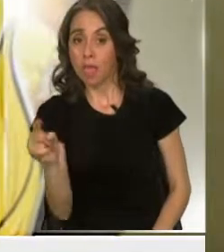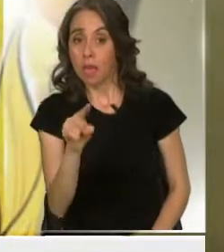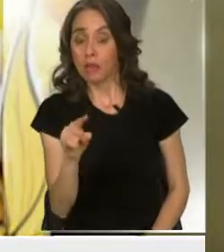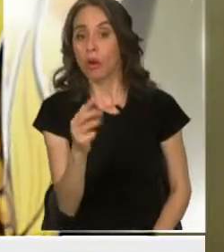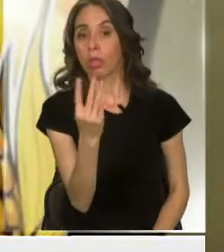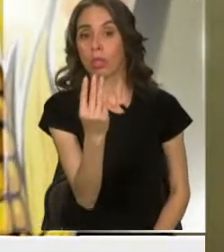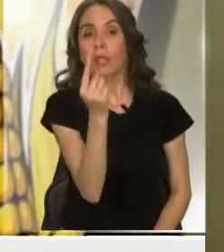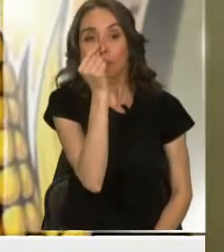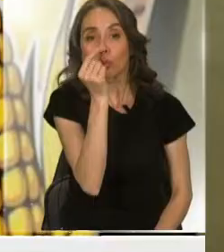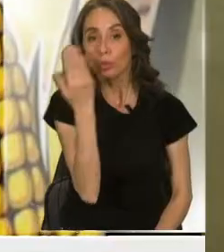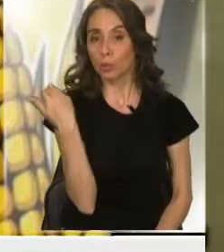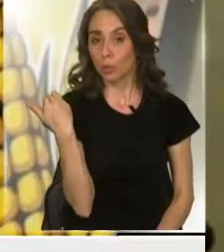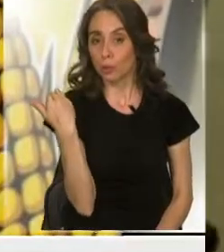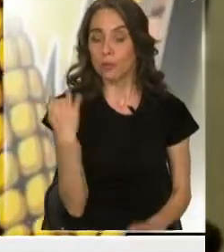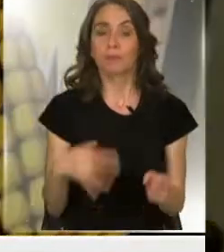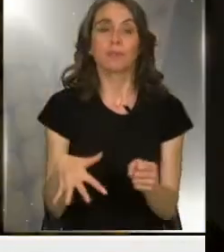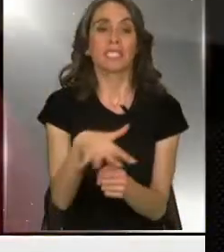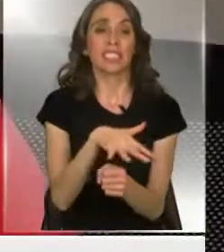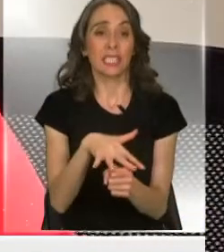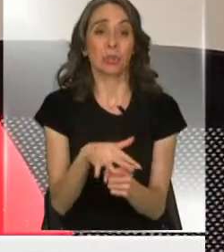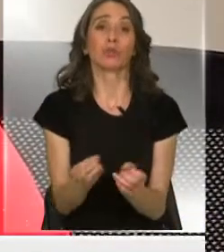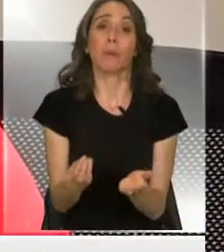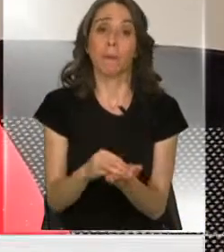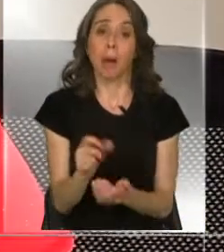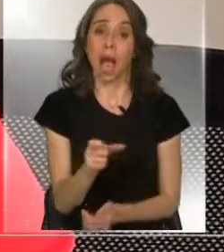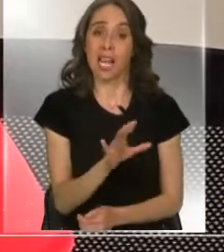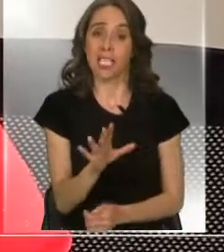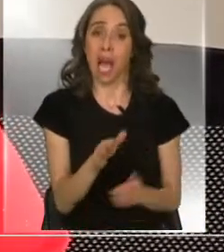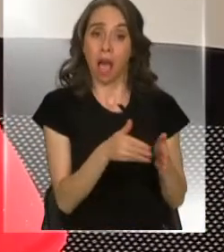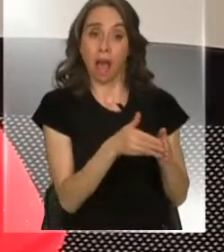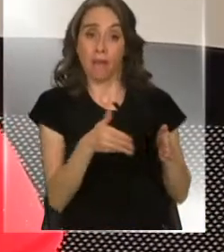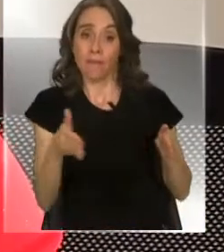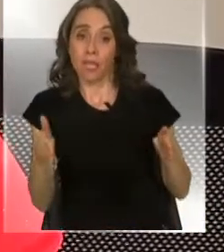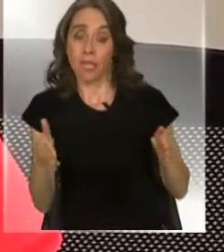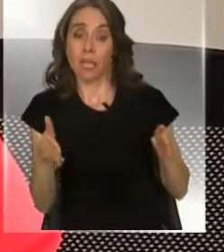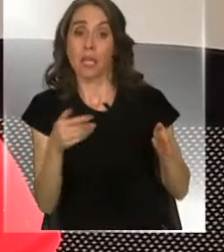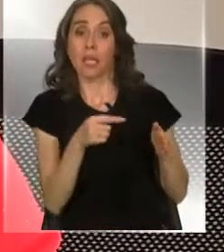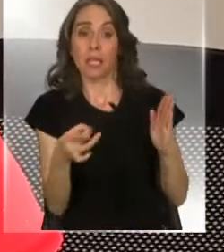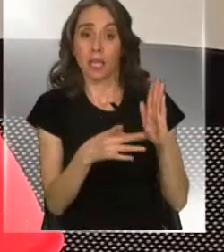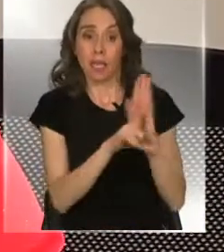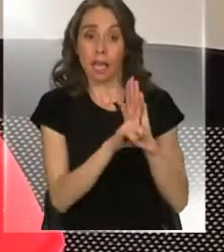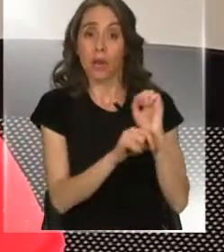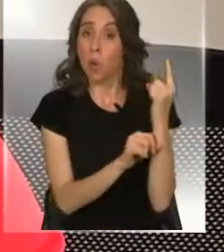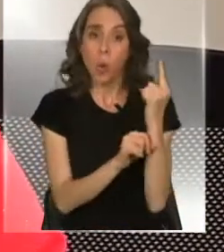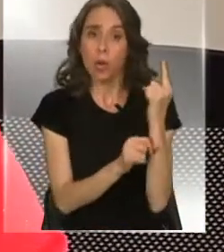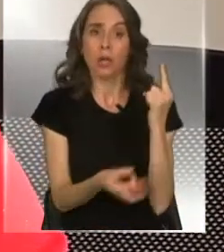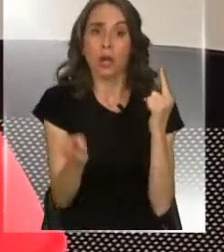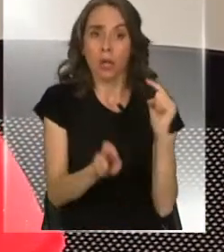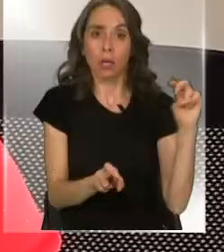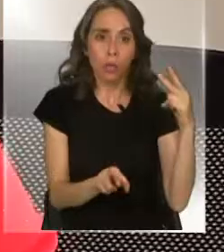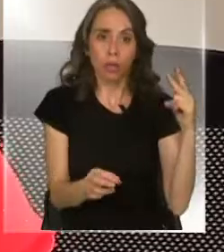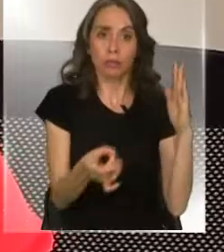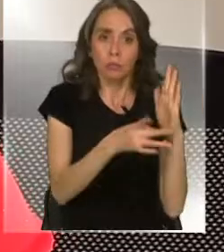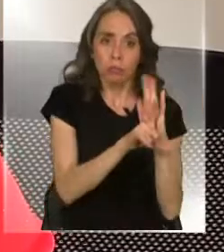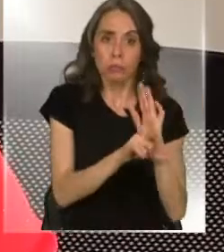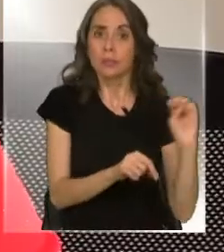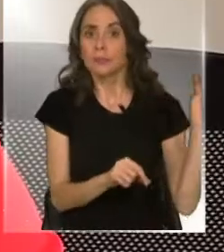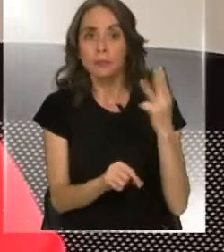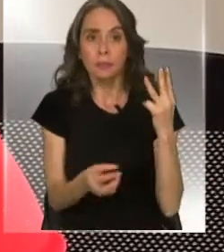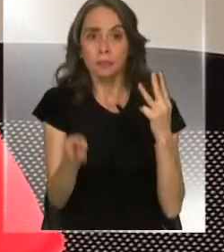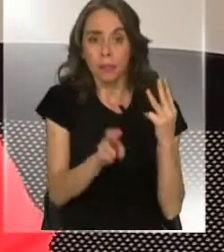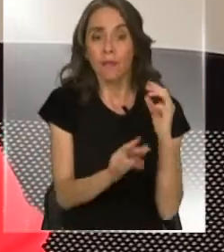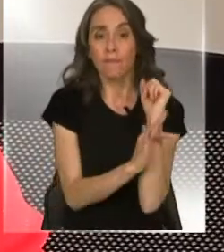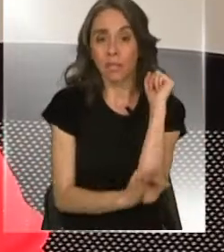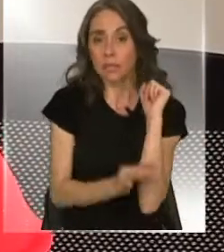pasado. La situación se agrava en este tanto, dado que se trata de un delito reiterado, como nosotros lo mencionamos ante el